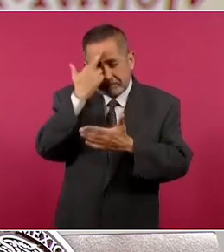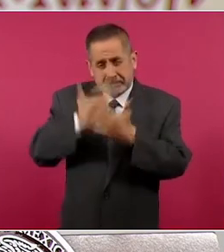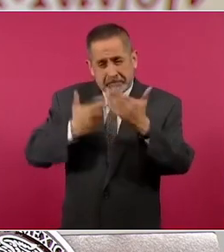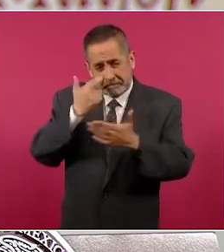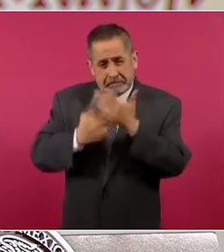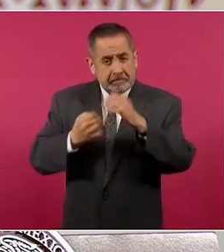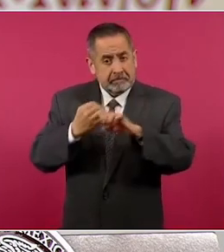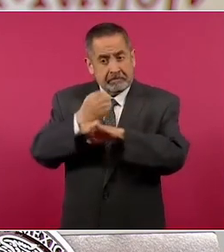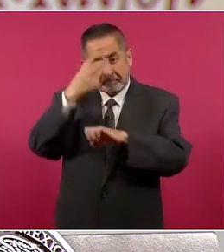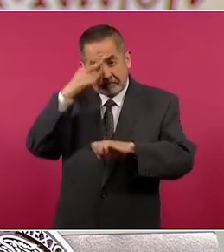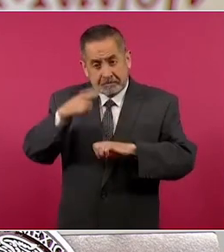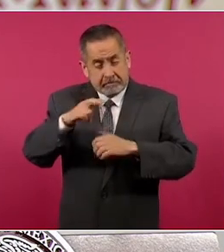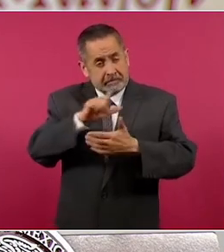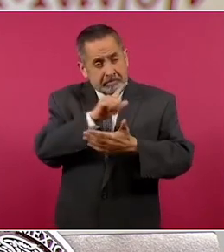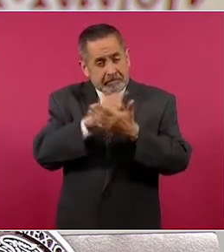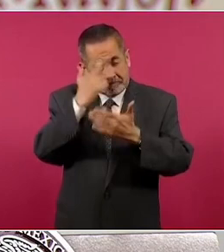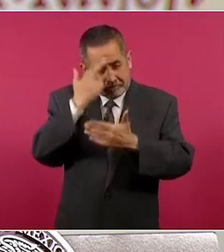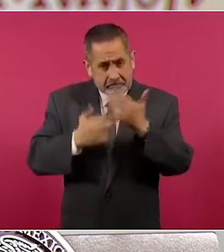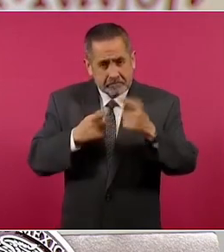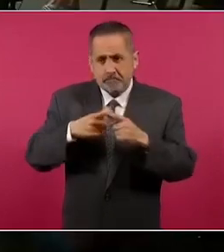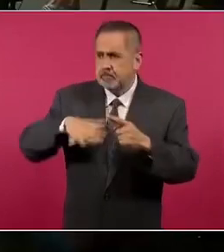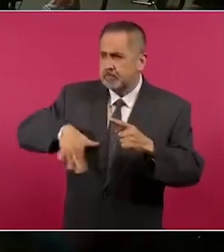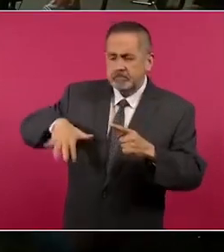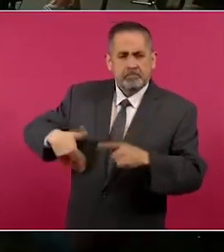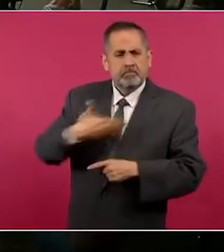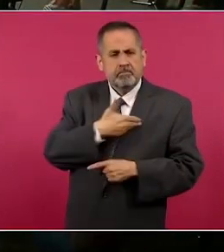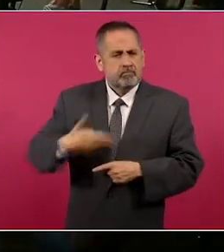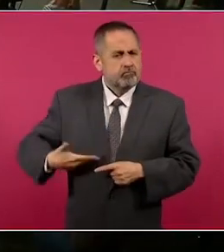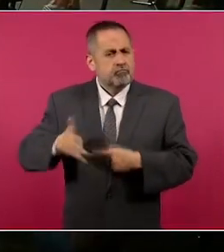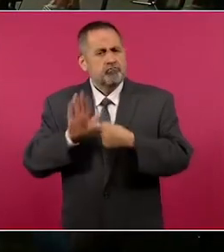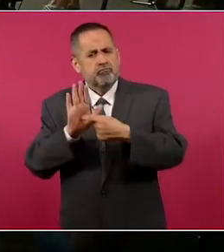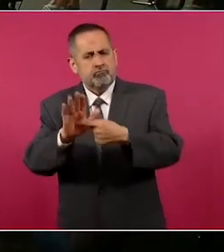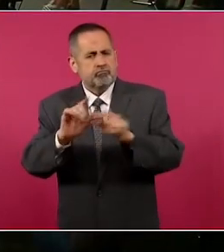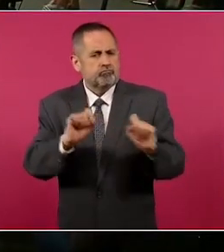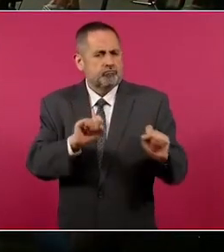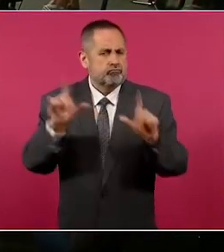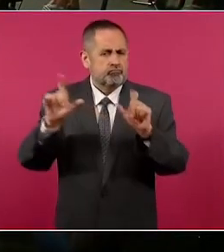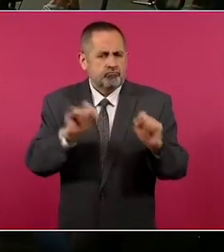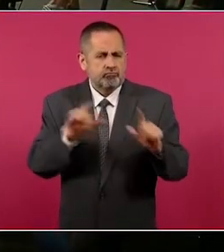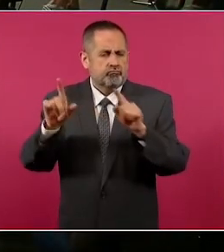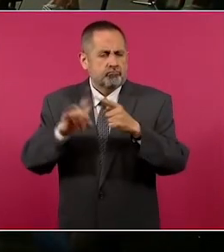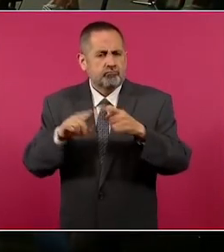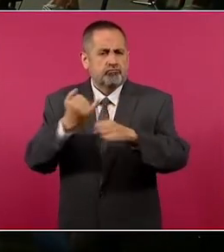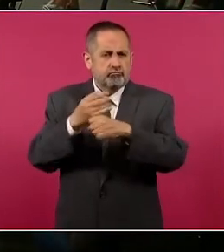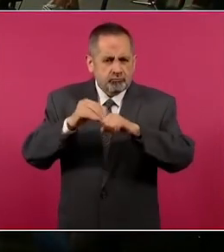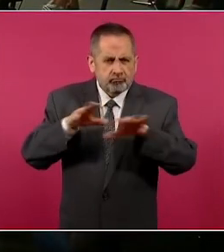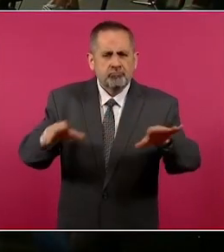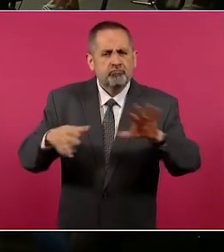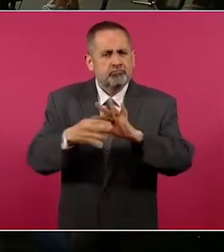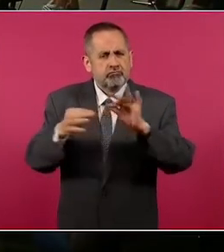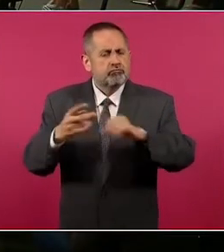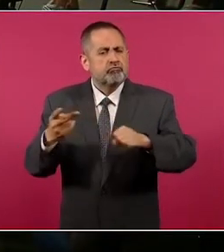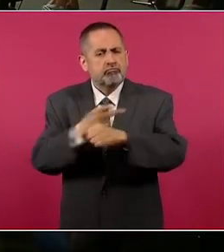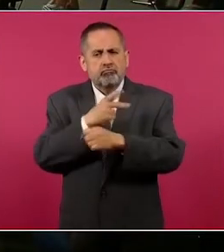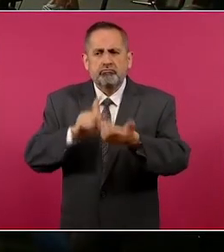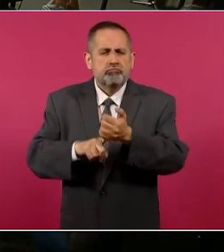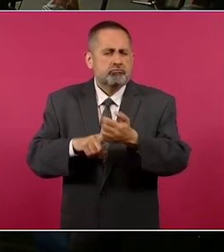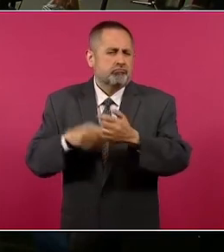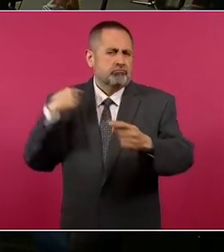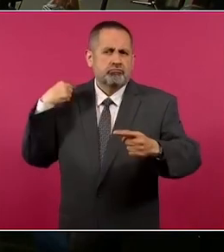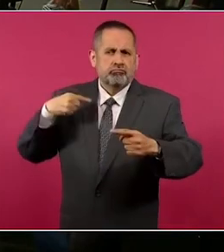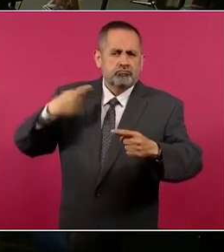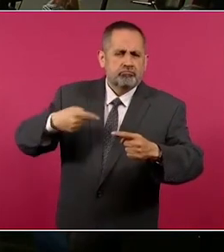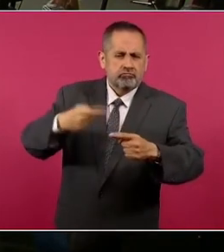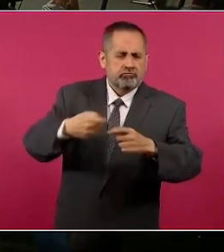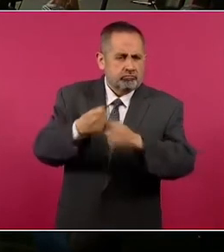de México, así como el presidente presentó hace un momento algunas láminas con la información de lo que ha venido sucediendo a lo largo de